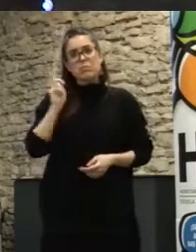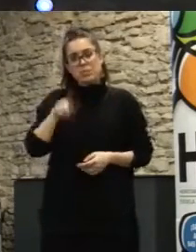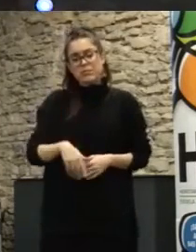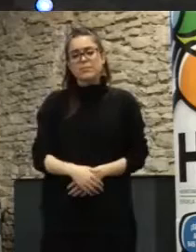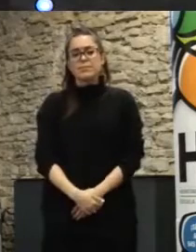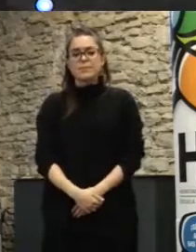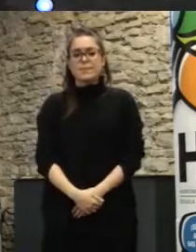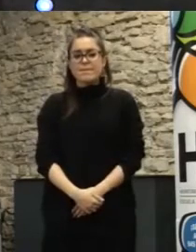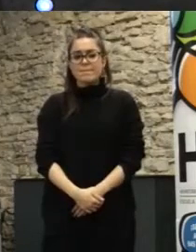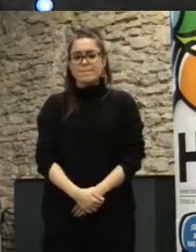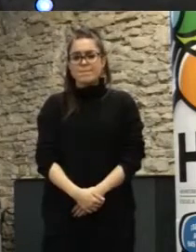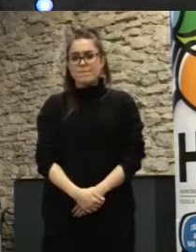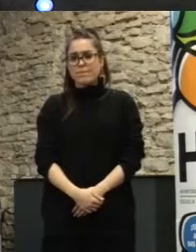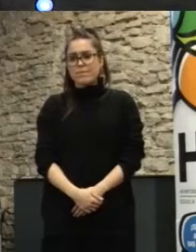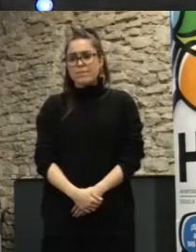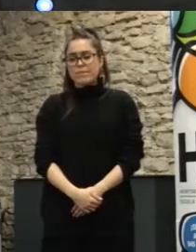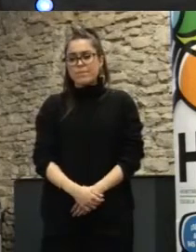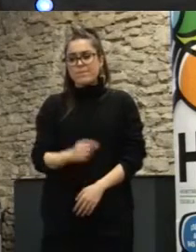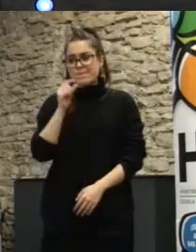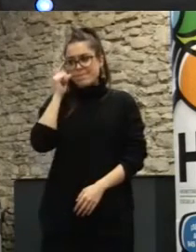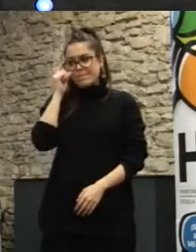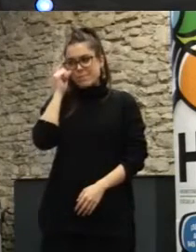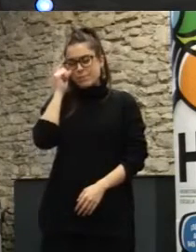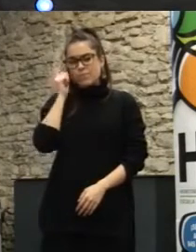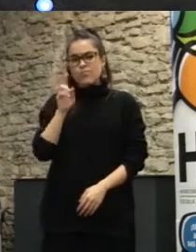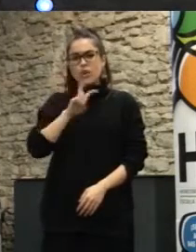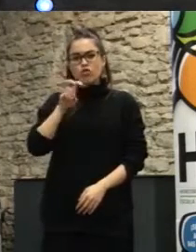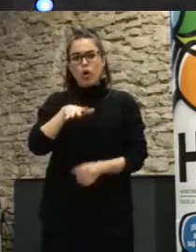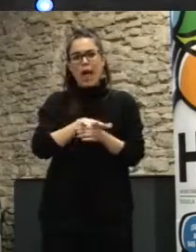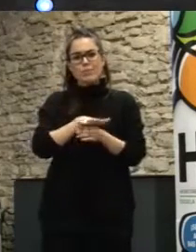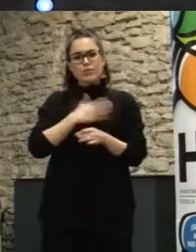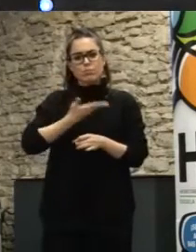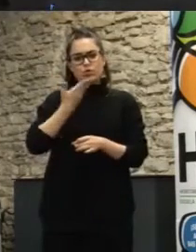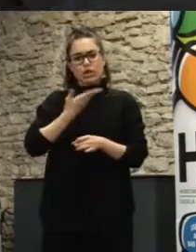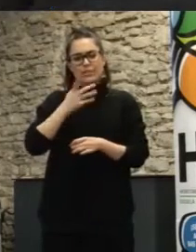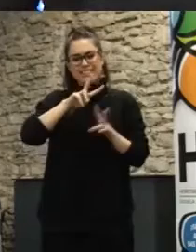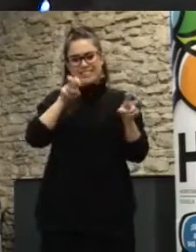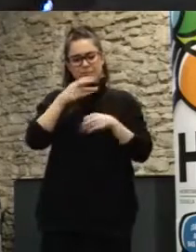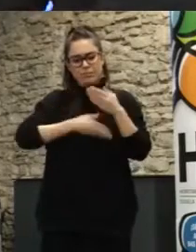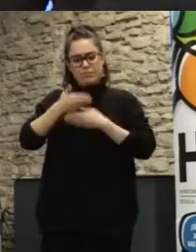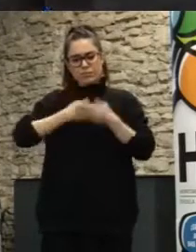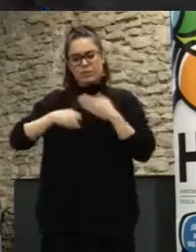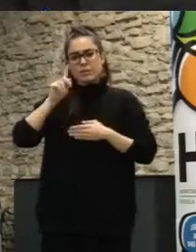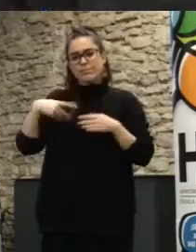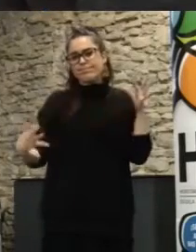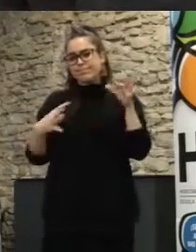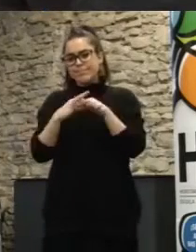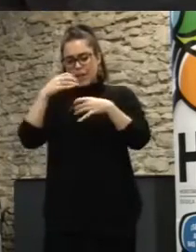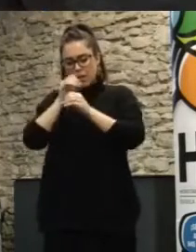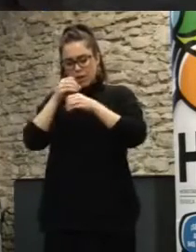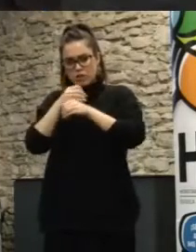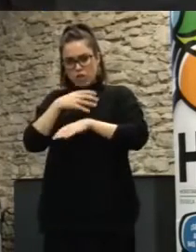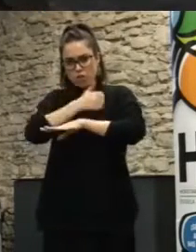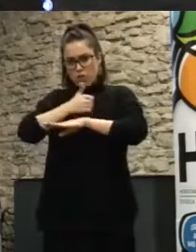otro otra de las de los elementos importantes en el ámbito de la colaboración actuales tiene que ver con los laboratorios de ciudadanos no